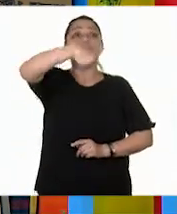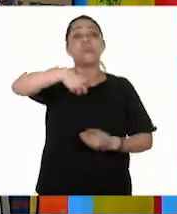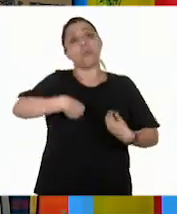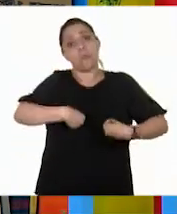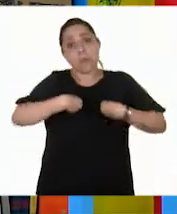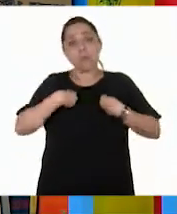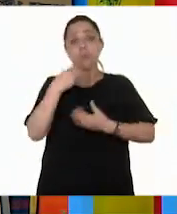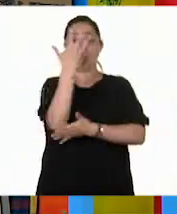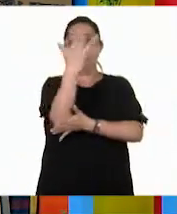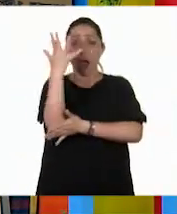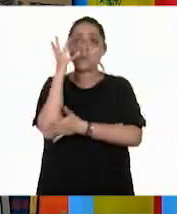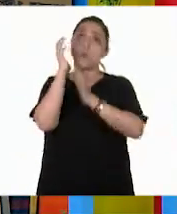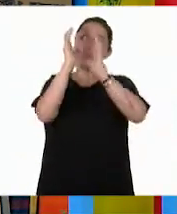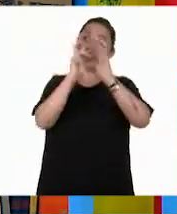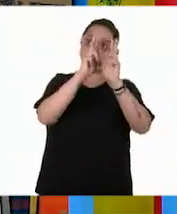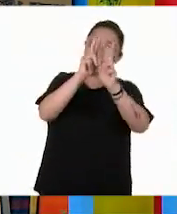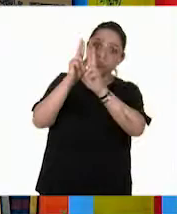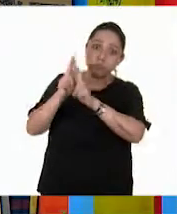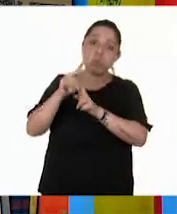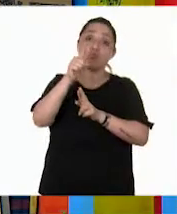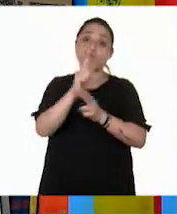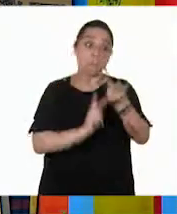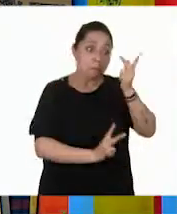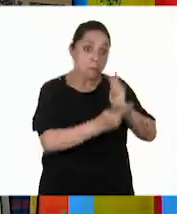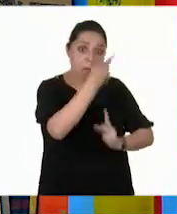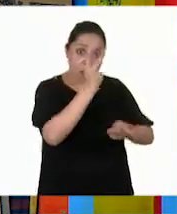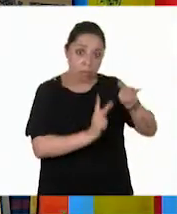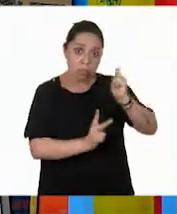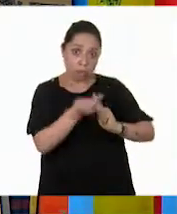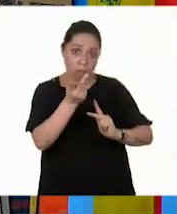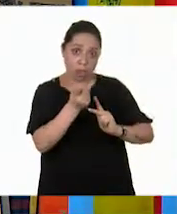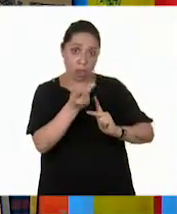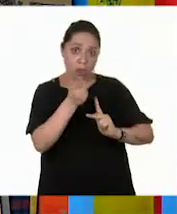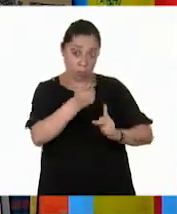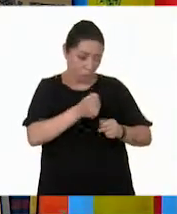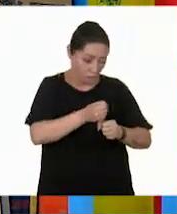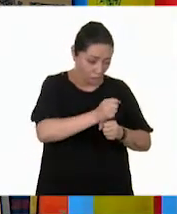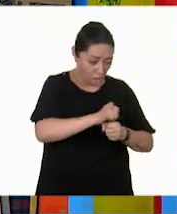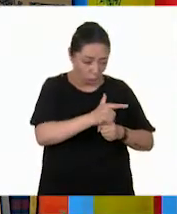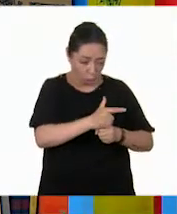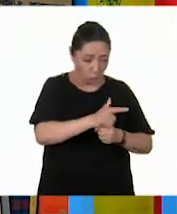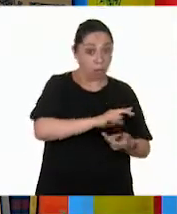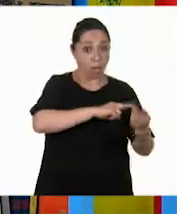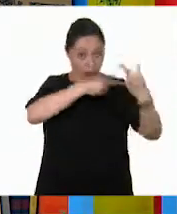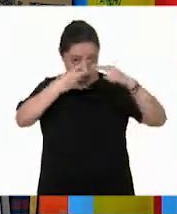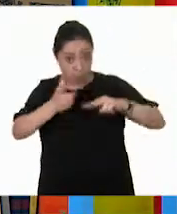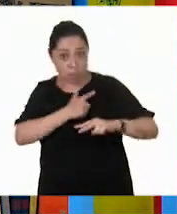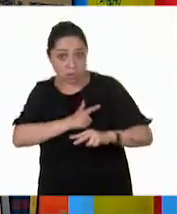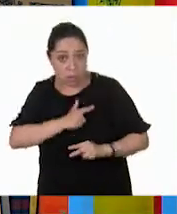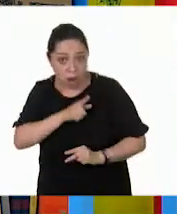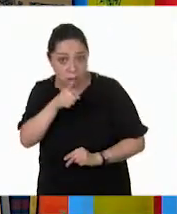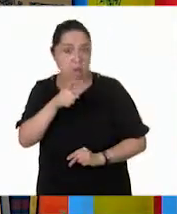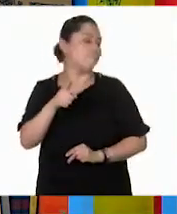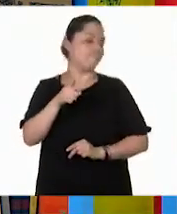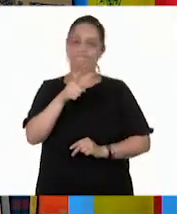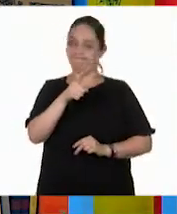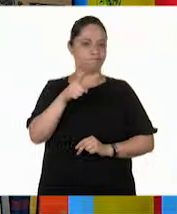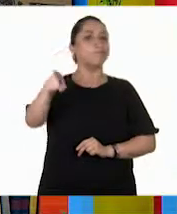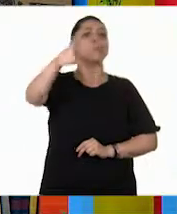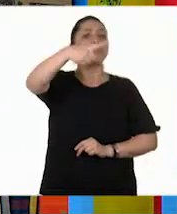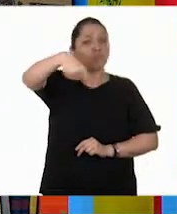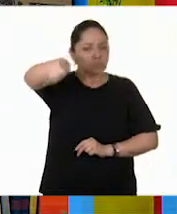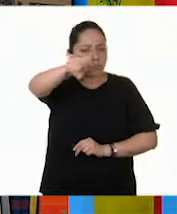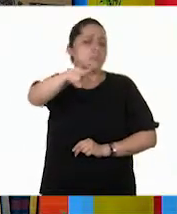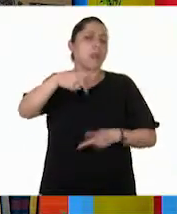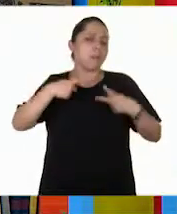Imagínense, ustedes lo que quieran hacerle a una planta, no les gustaría que les hicieran a ustedes. Entonces, piénsenlo de esa manera. Invitan también a las personas